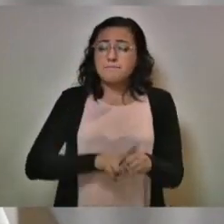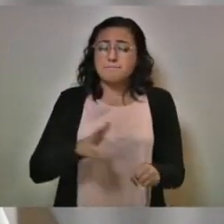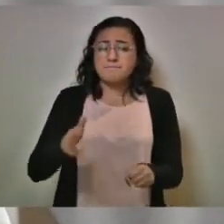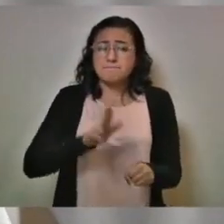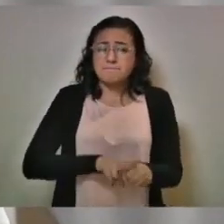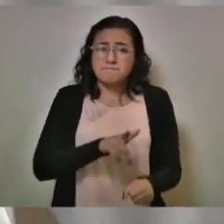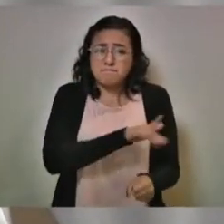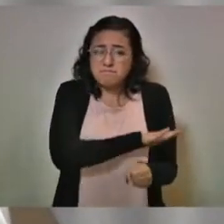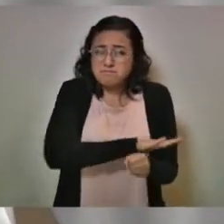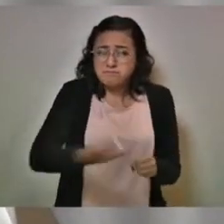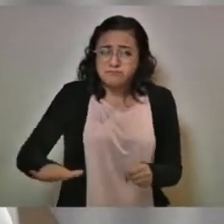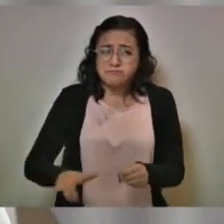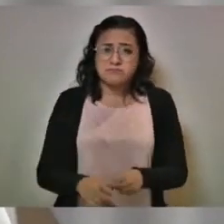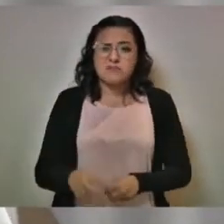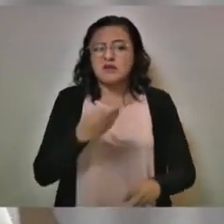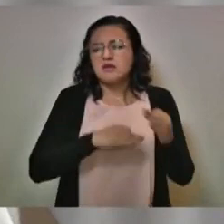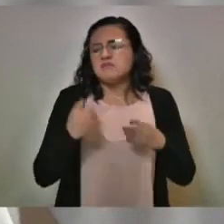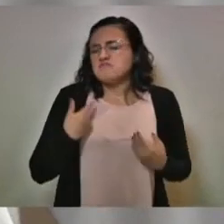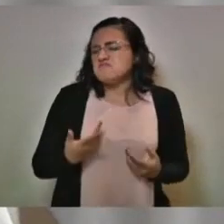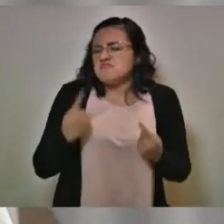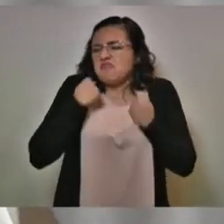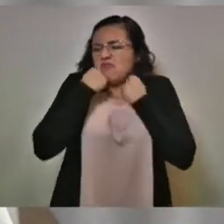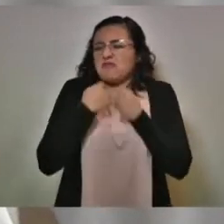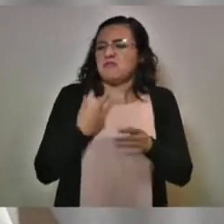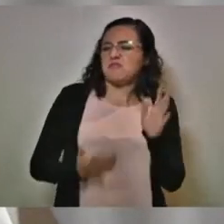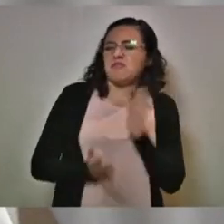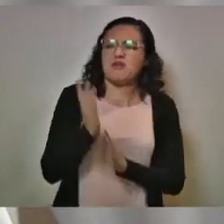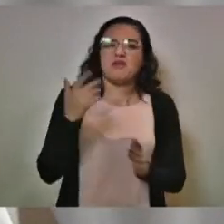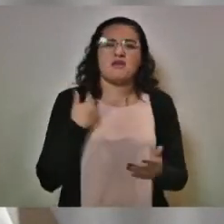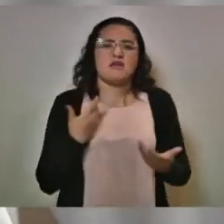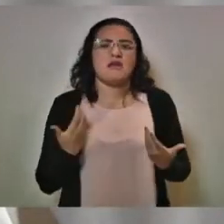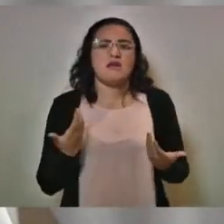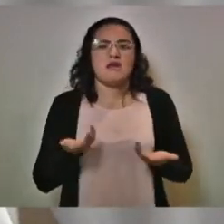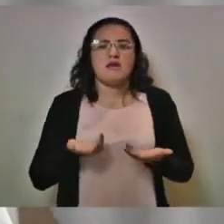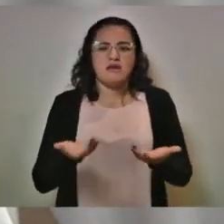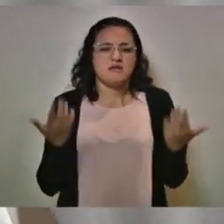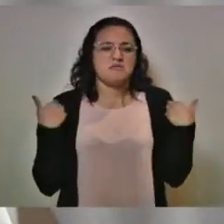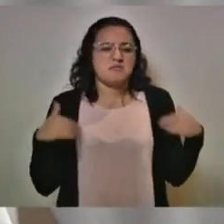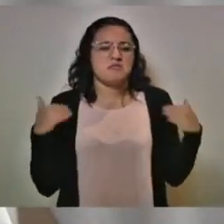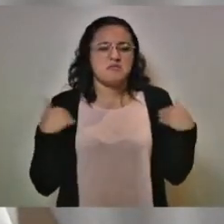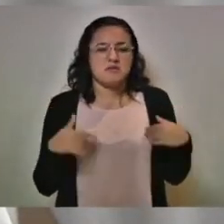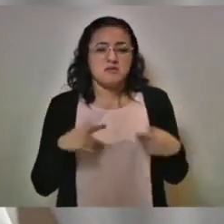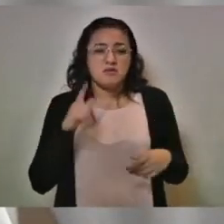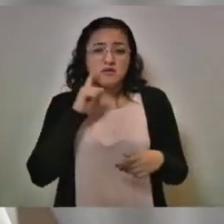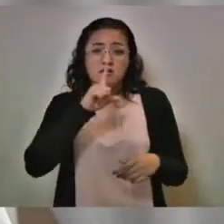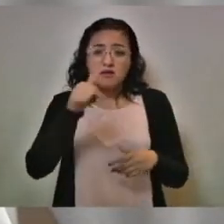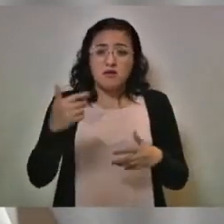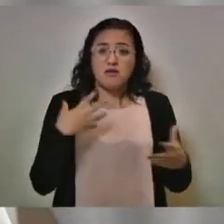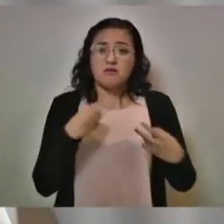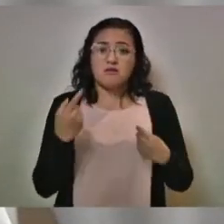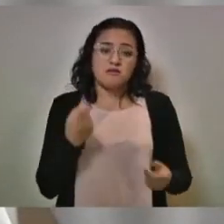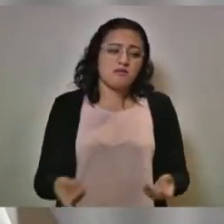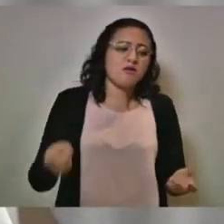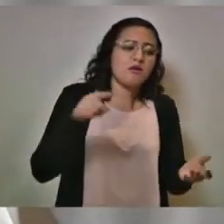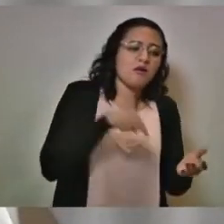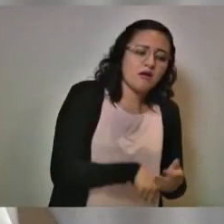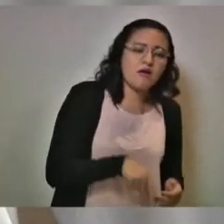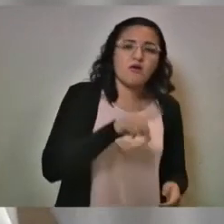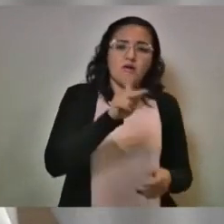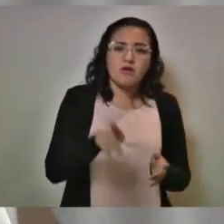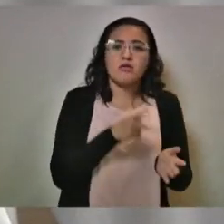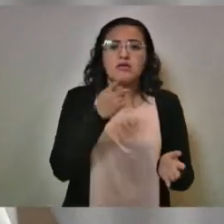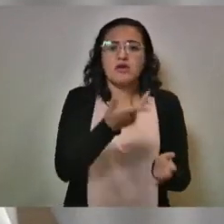Todos los que dicen me voy a la calle, si se contagian, una vez contagiados van a regresar a los sistemas de salud,